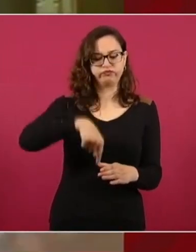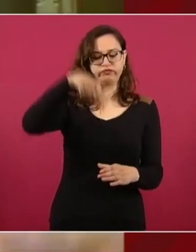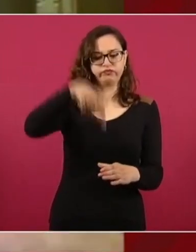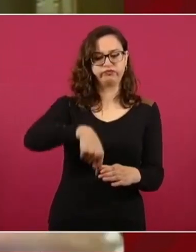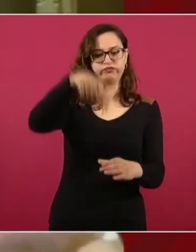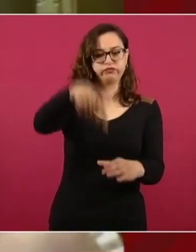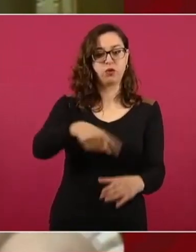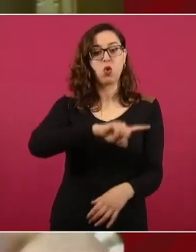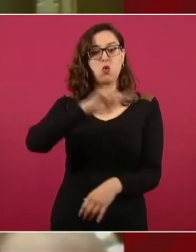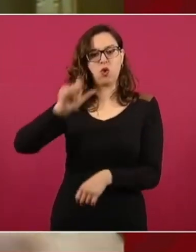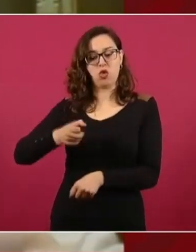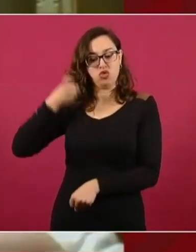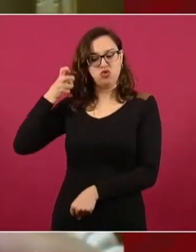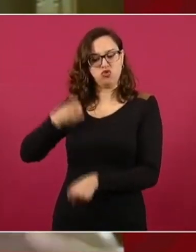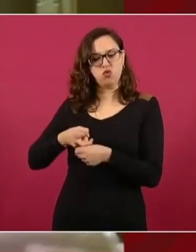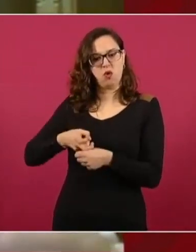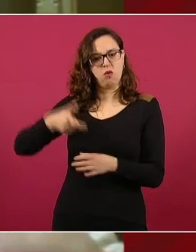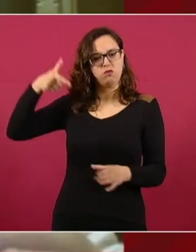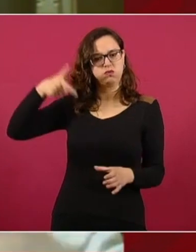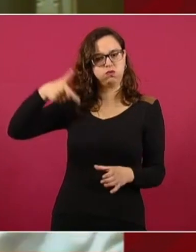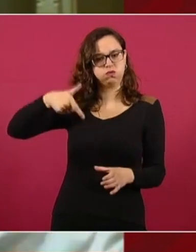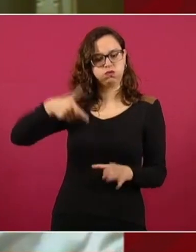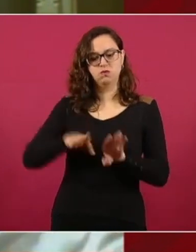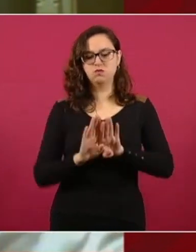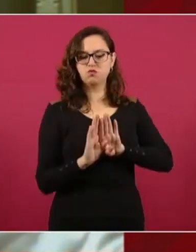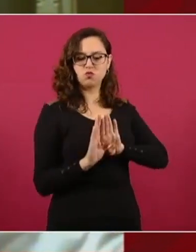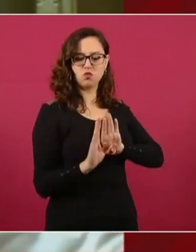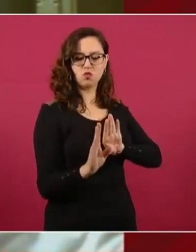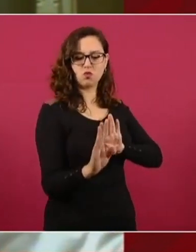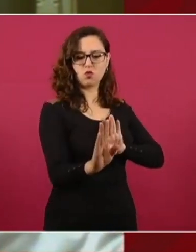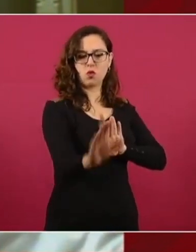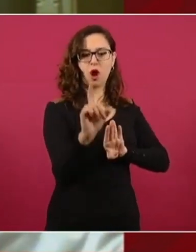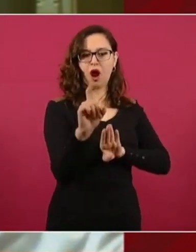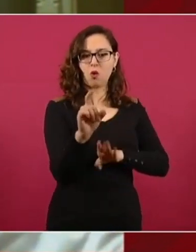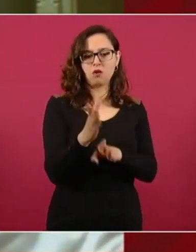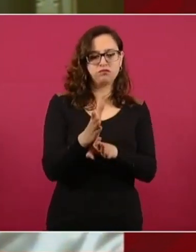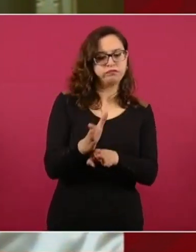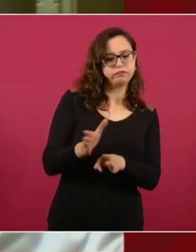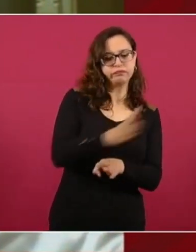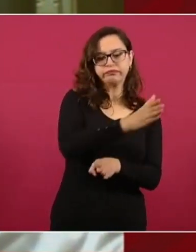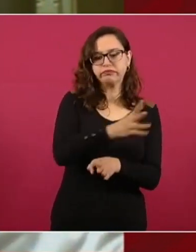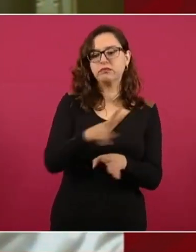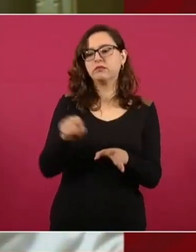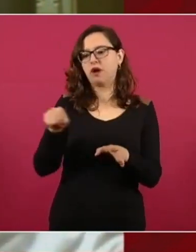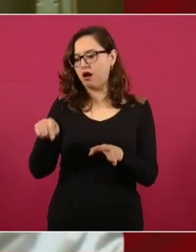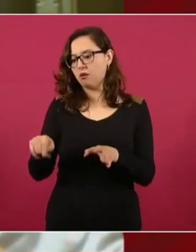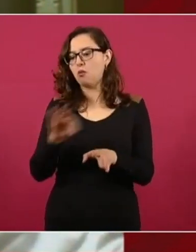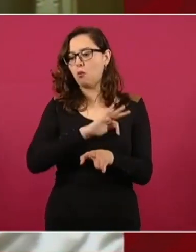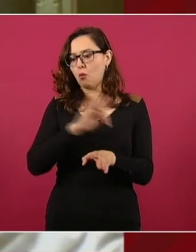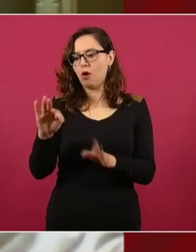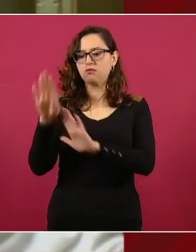podamos entonces ya tener con precisión la medición de los niveles que vayan disminuyendo